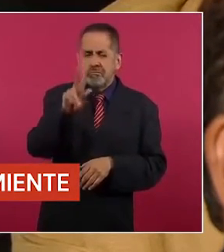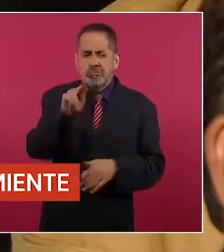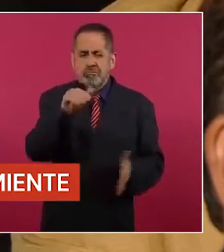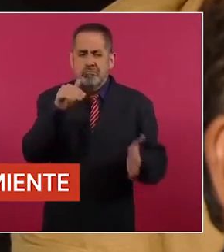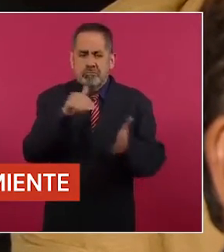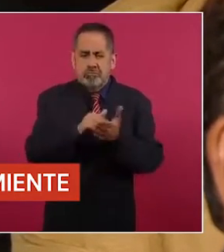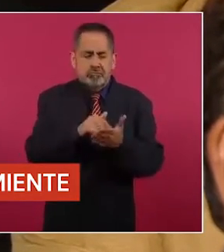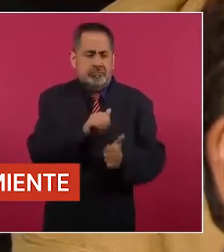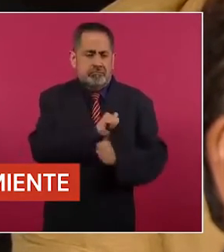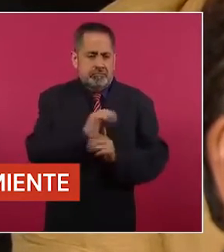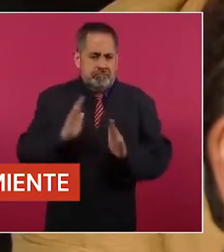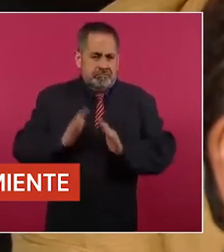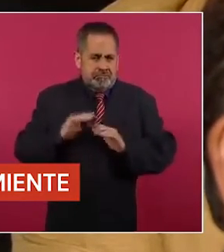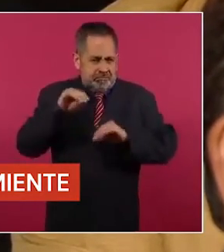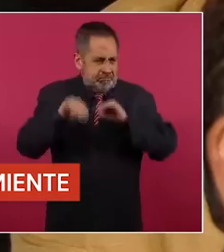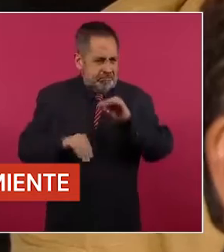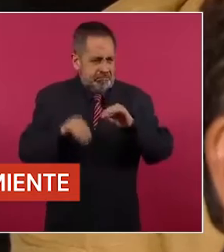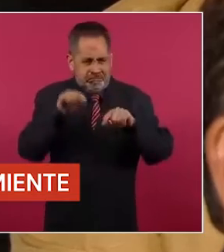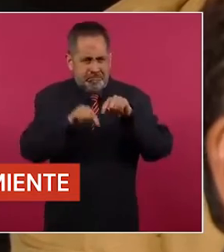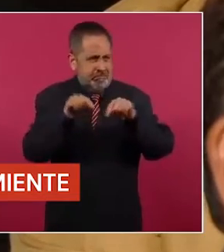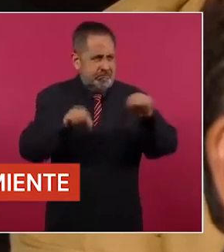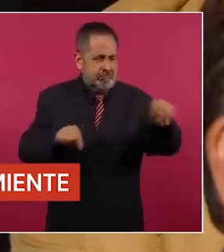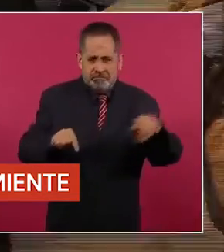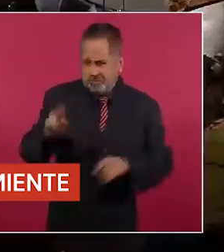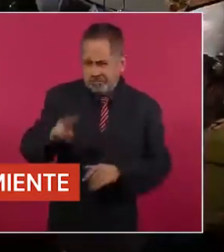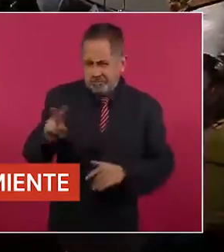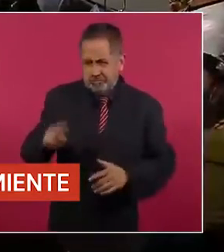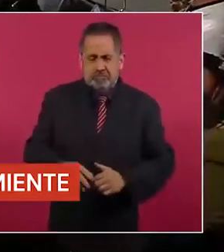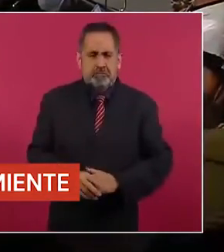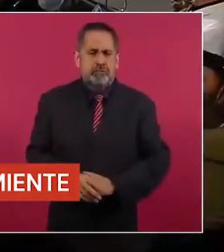militares en todo el país. ¿Esta cifra es cierta?